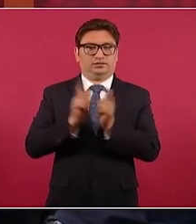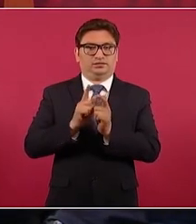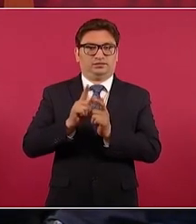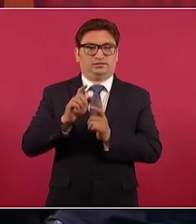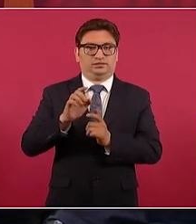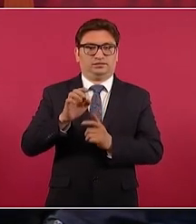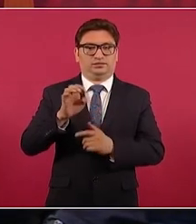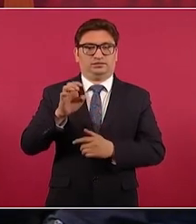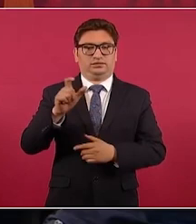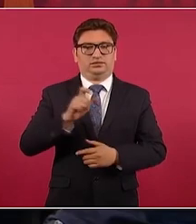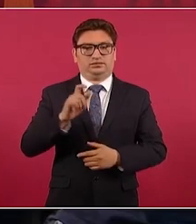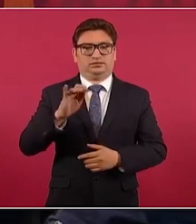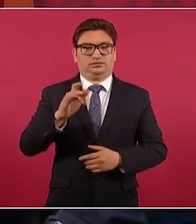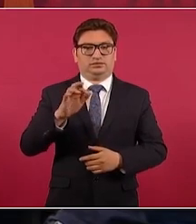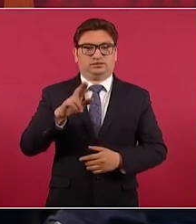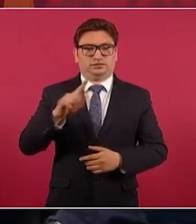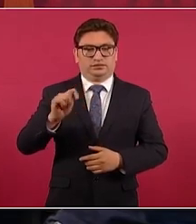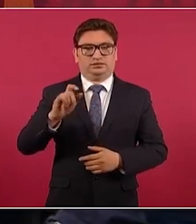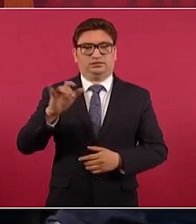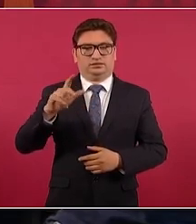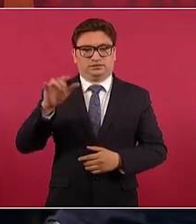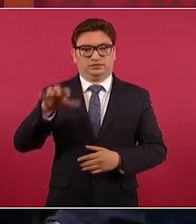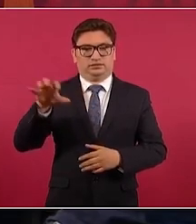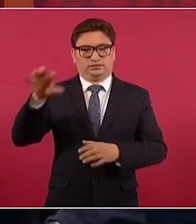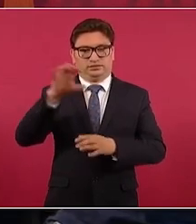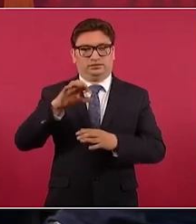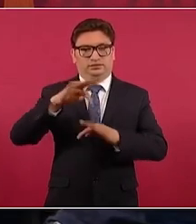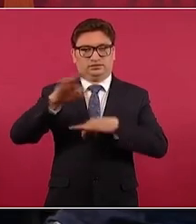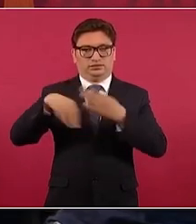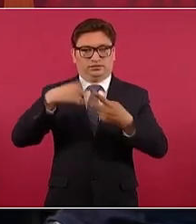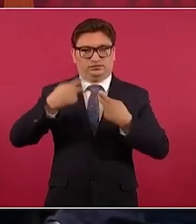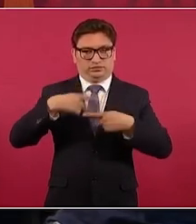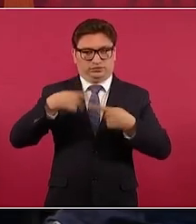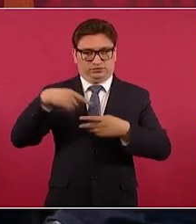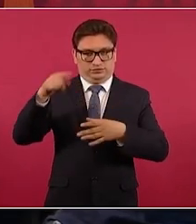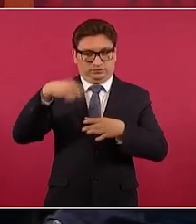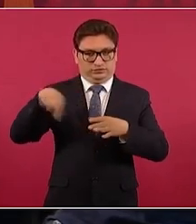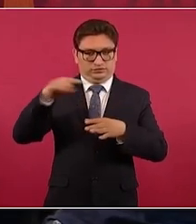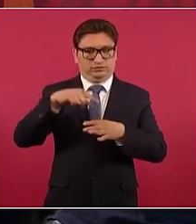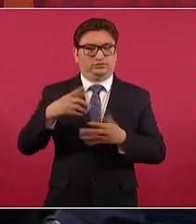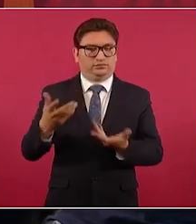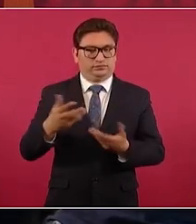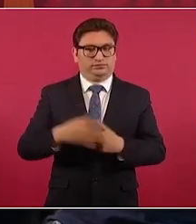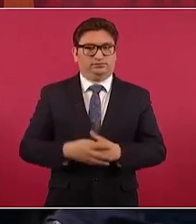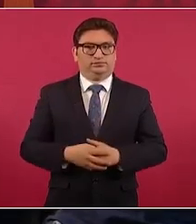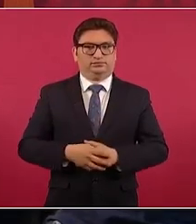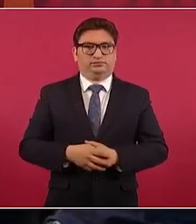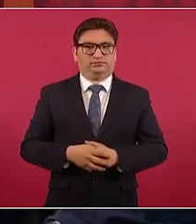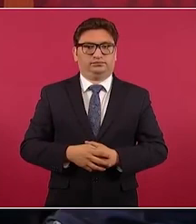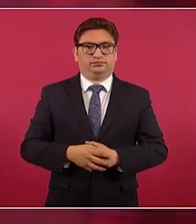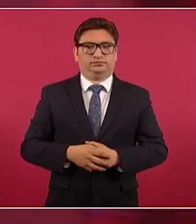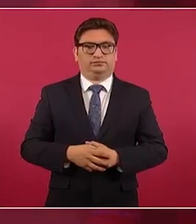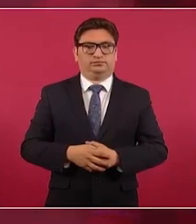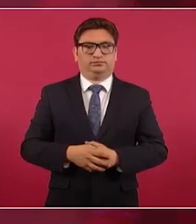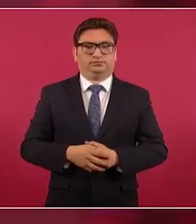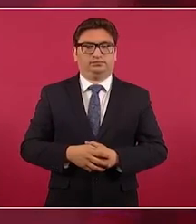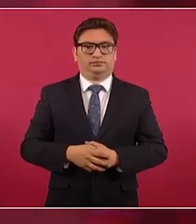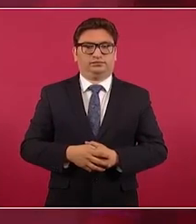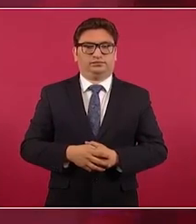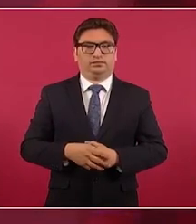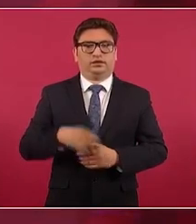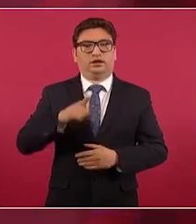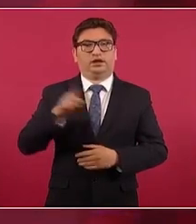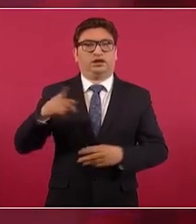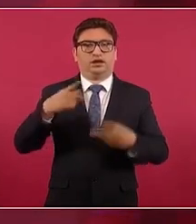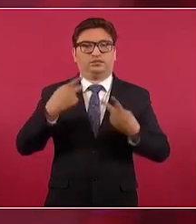la gente y la gente no quiere que sigan